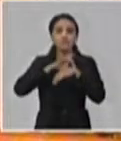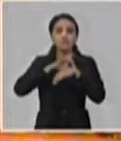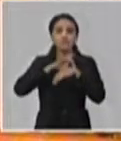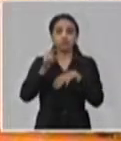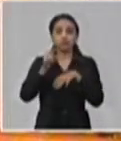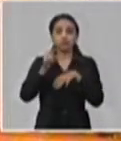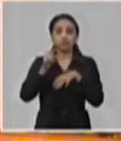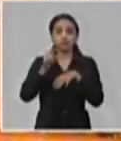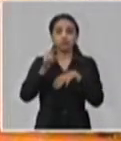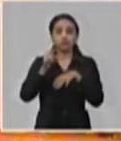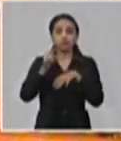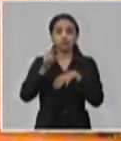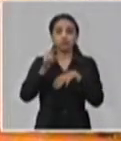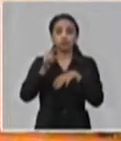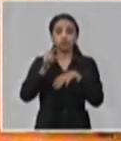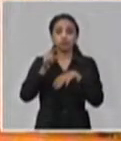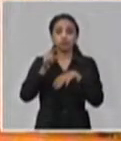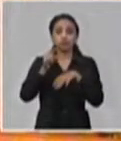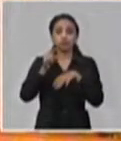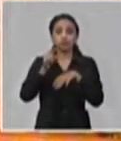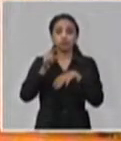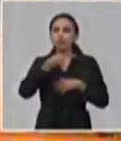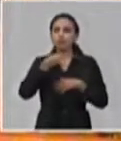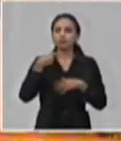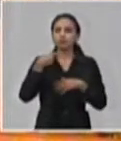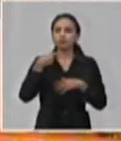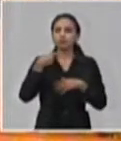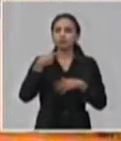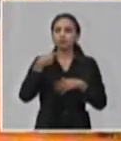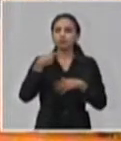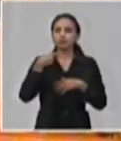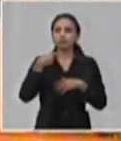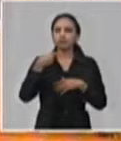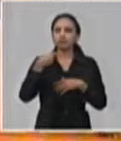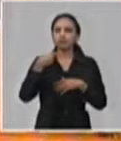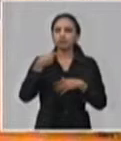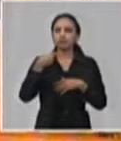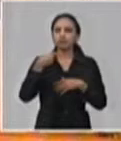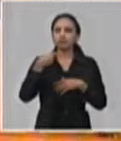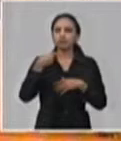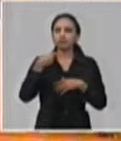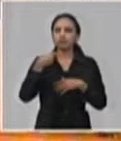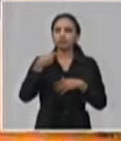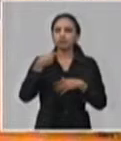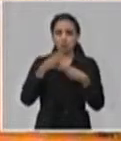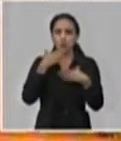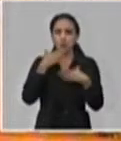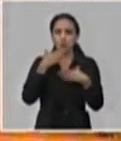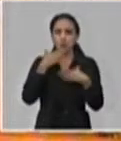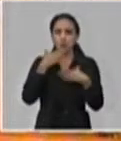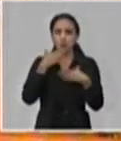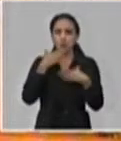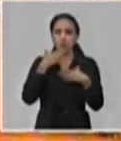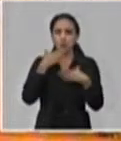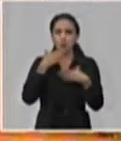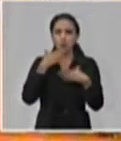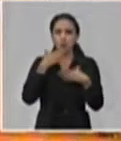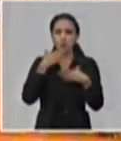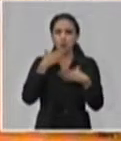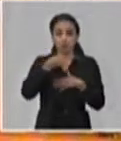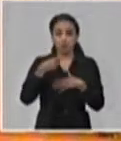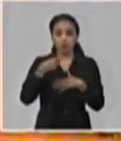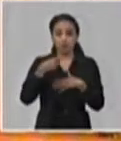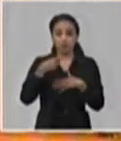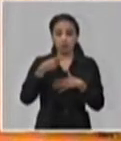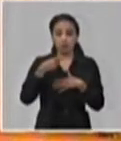estudiamos. para saber cuál es el virus, cuál es el virus que nos está generando un movimiento. Y así, había